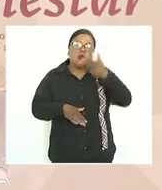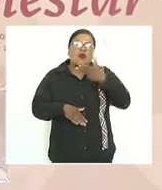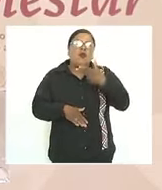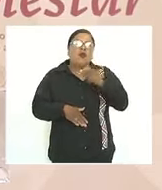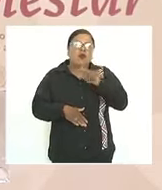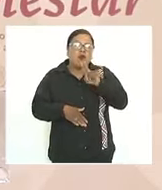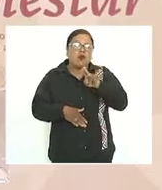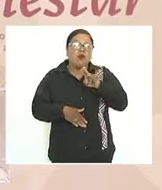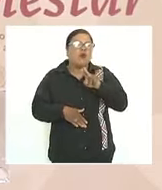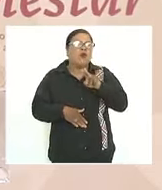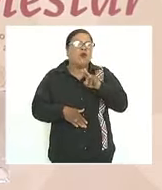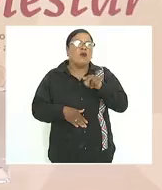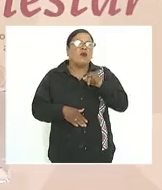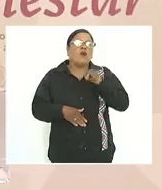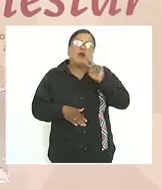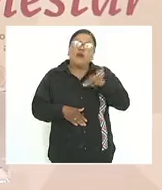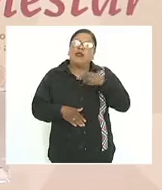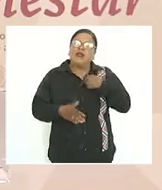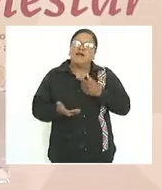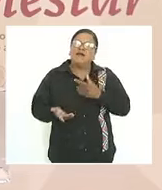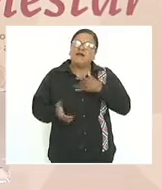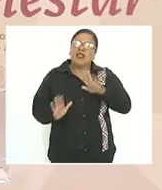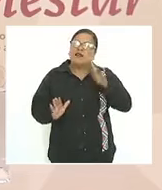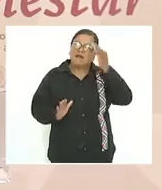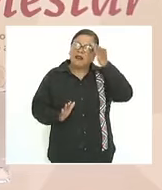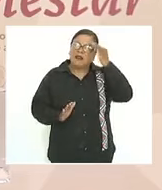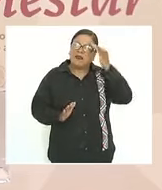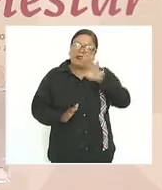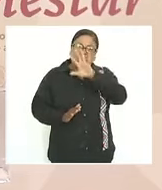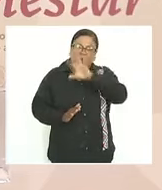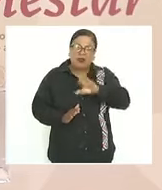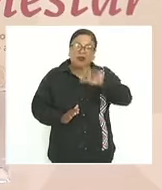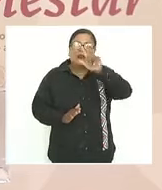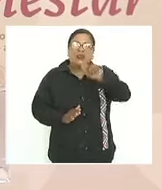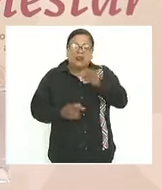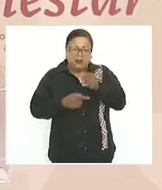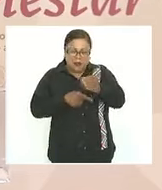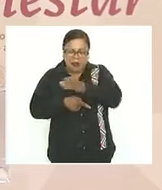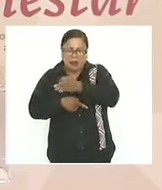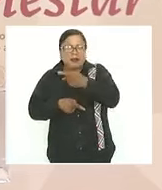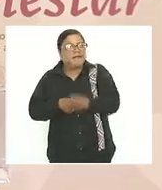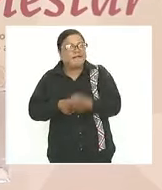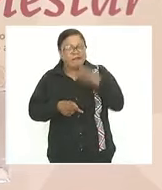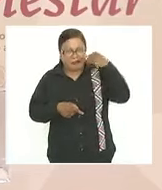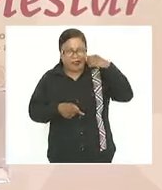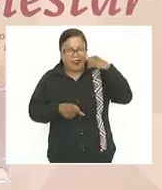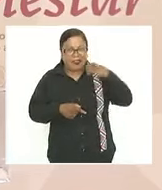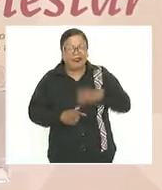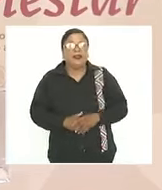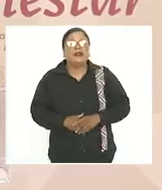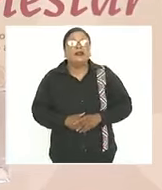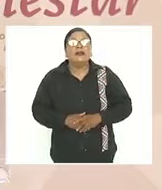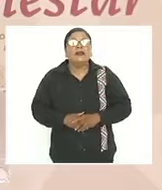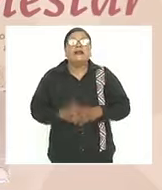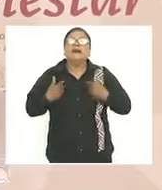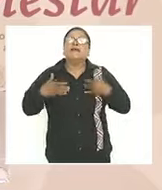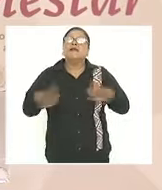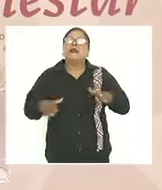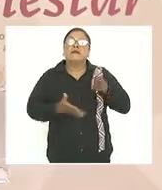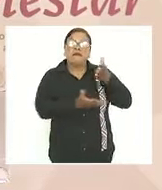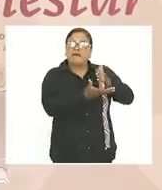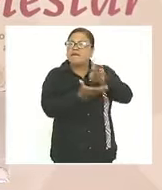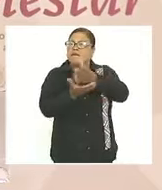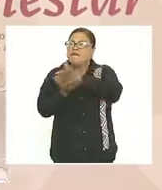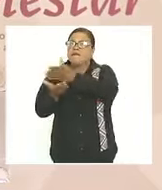pues los 570 municipios de Oaxaca los he visitado